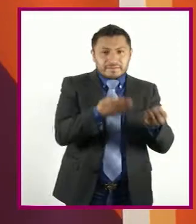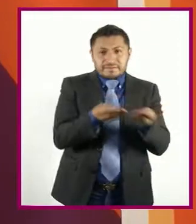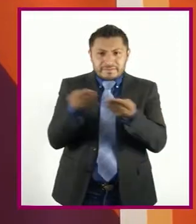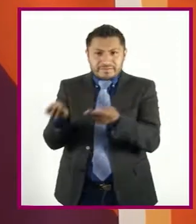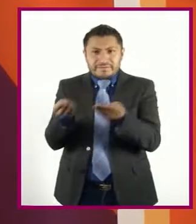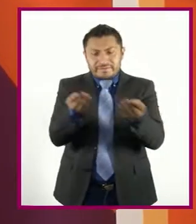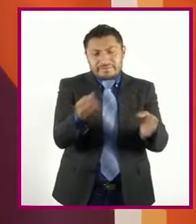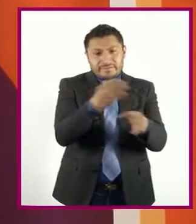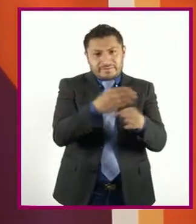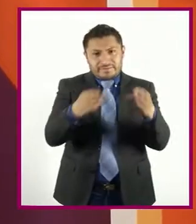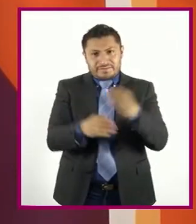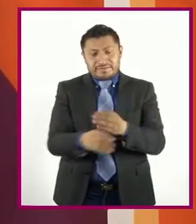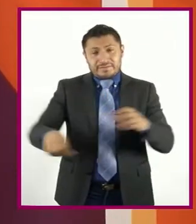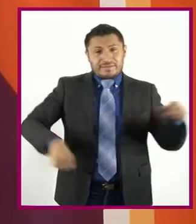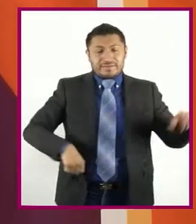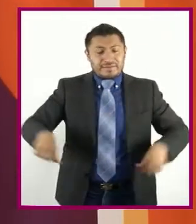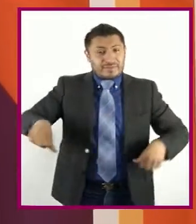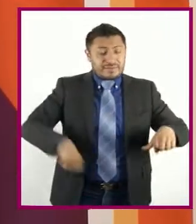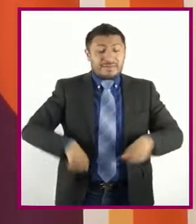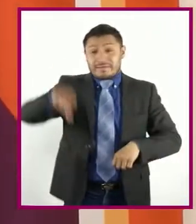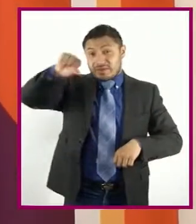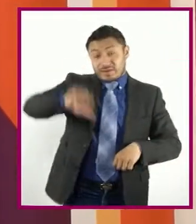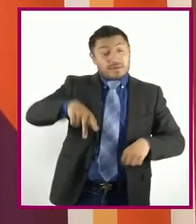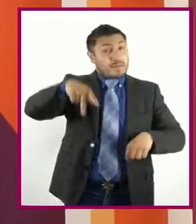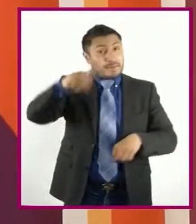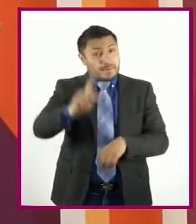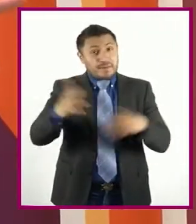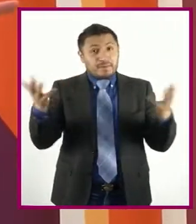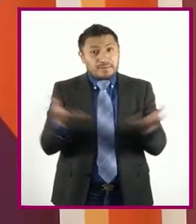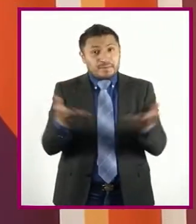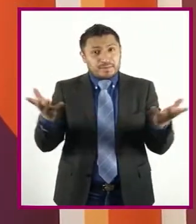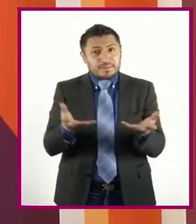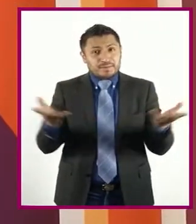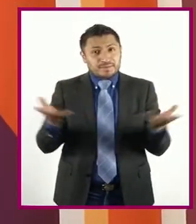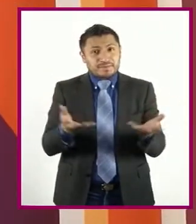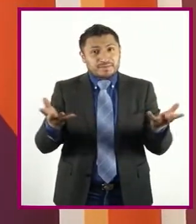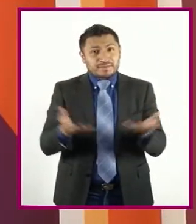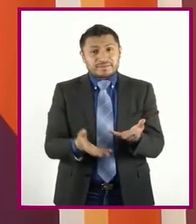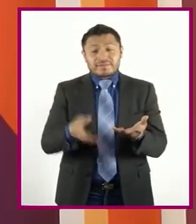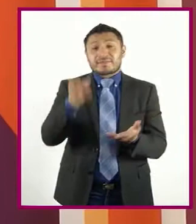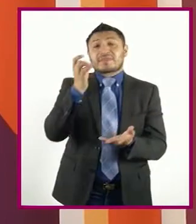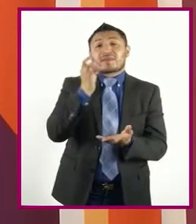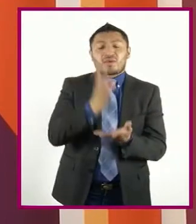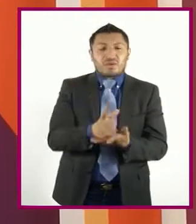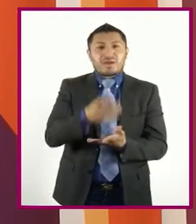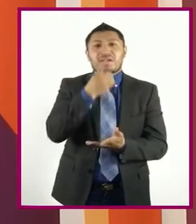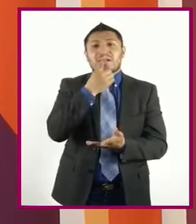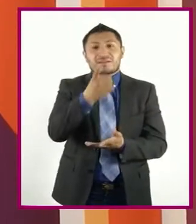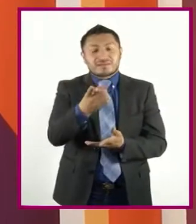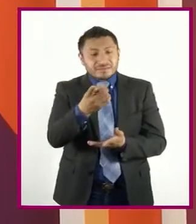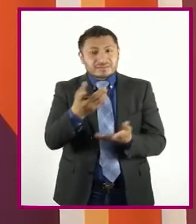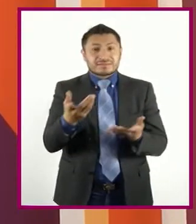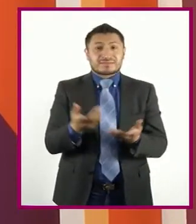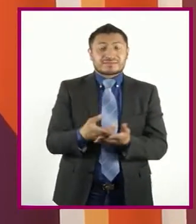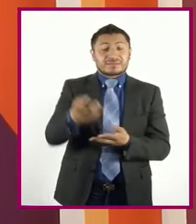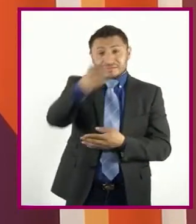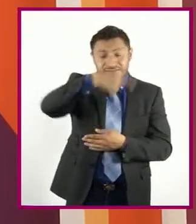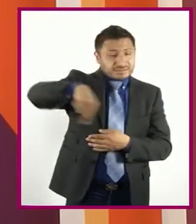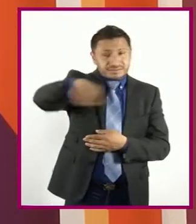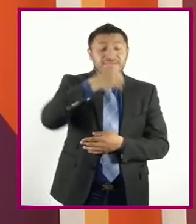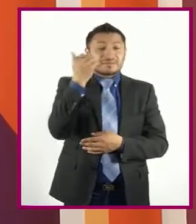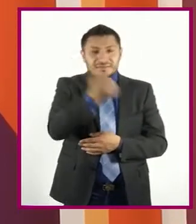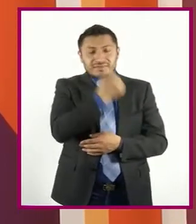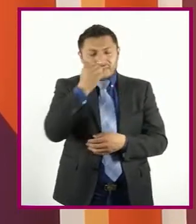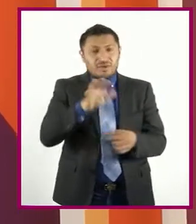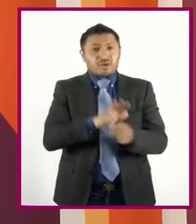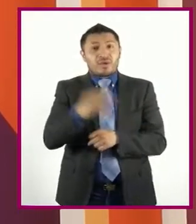ividad de hoy Pero Para realizarla ¿Qué les parece Si le decimos A las y los alumnos Lo que